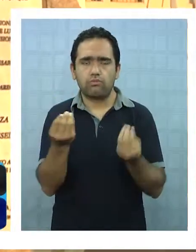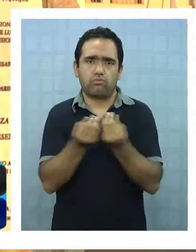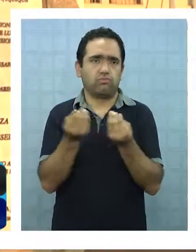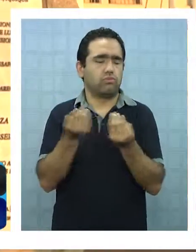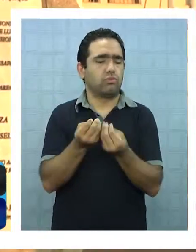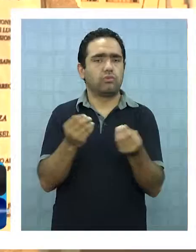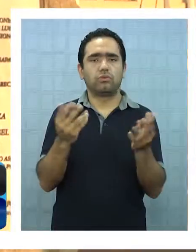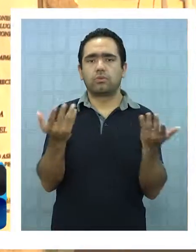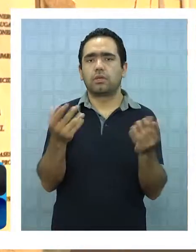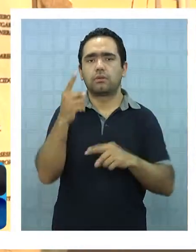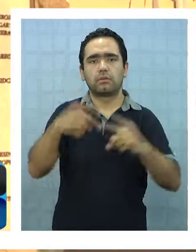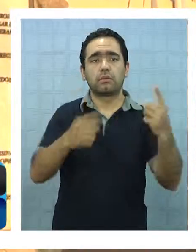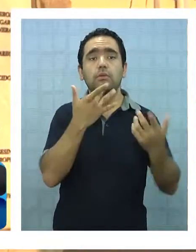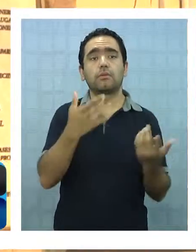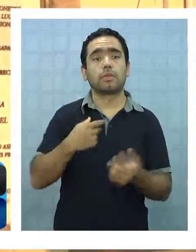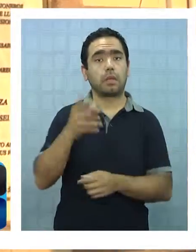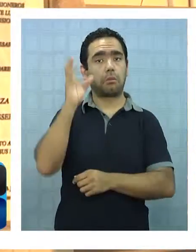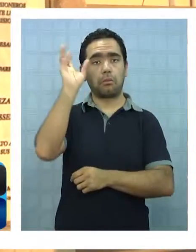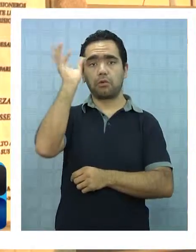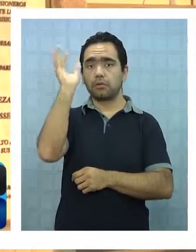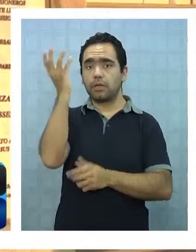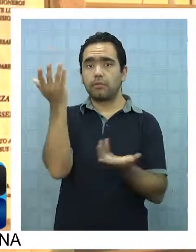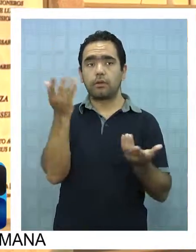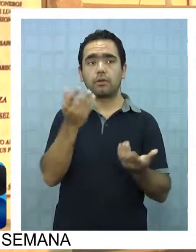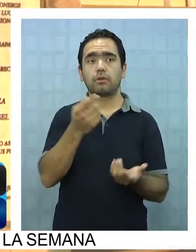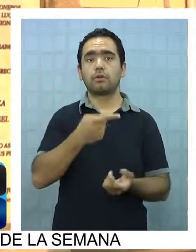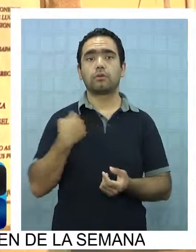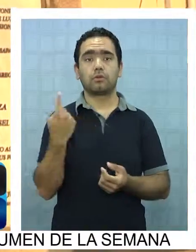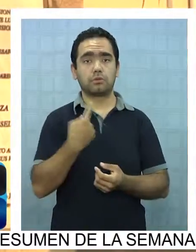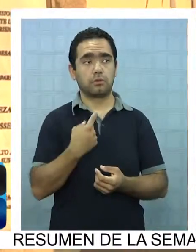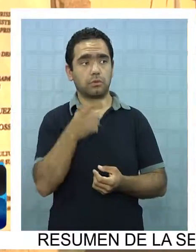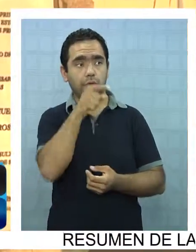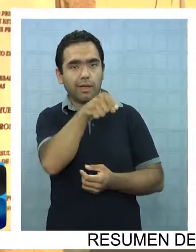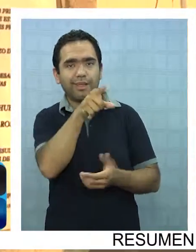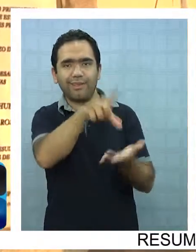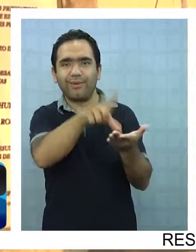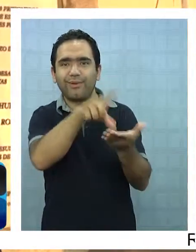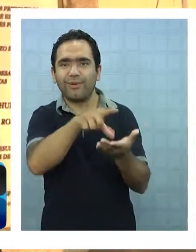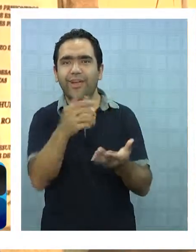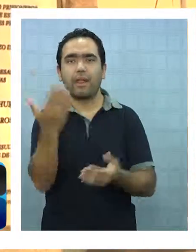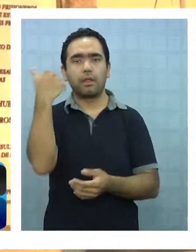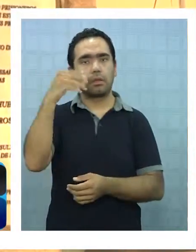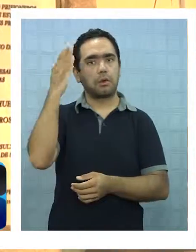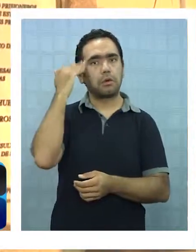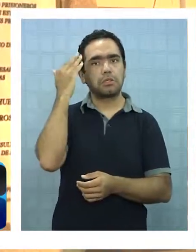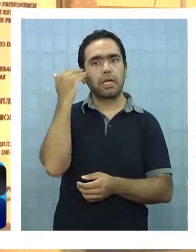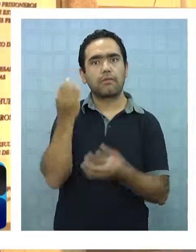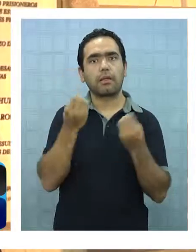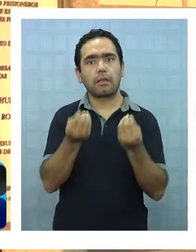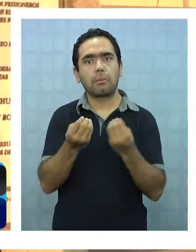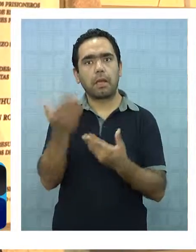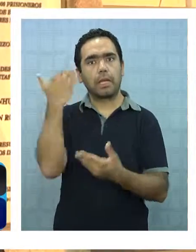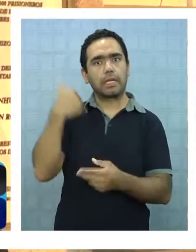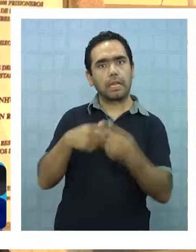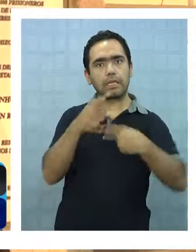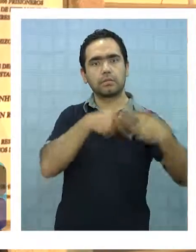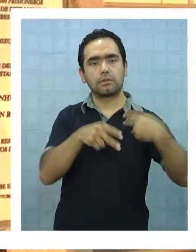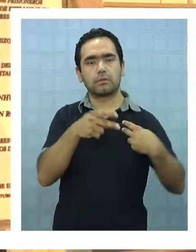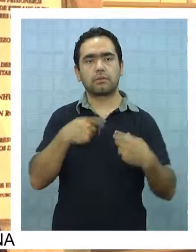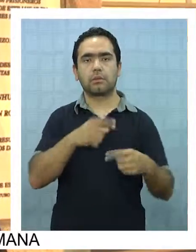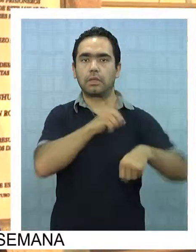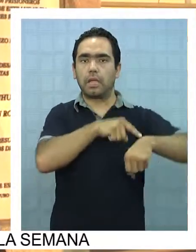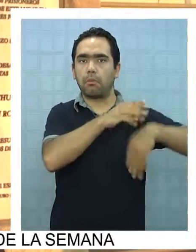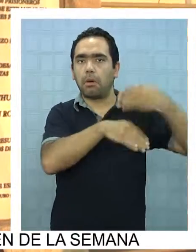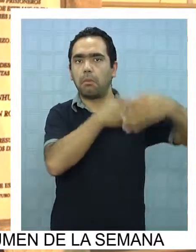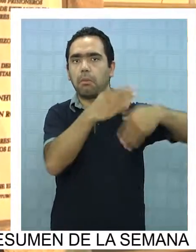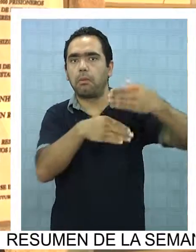porque no se tenía idea de que en nuestro querido regimiento de telecomunicaciones sucedían esas cosas o sucedieron esas cosas. Con el tiempo se